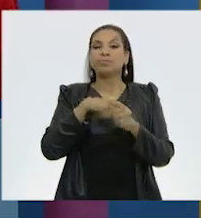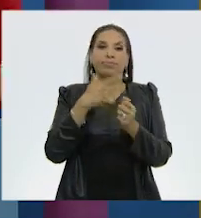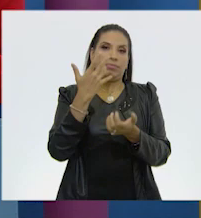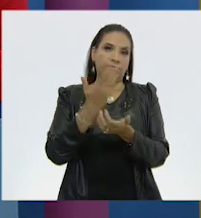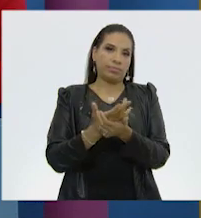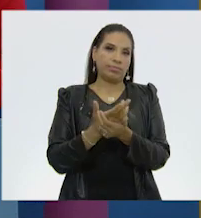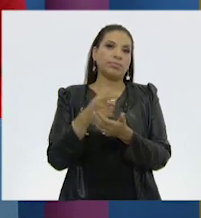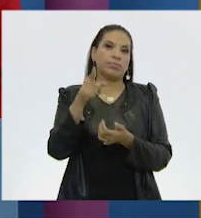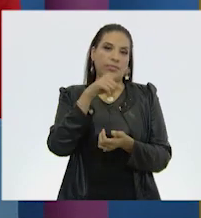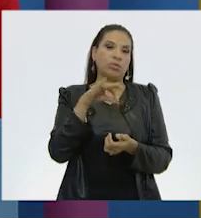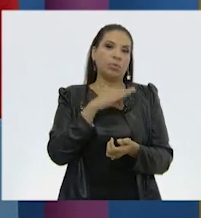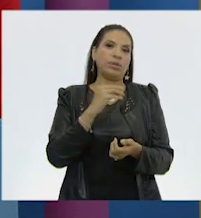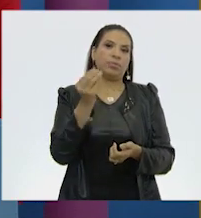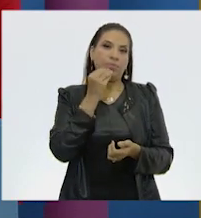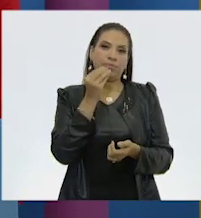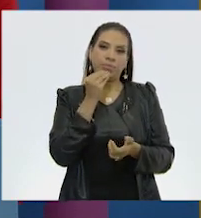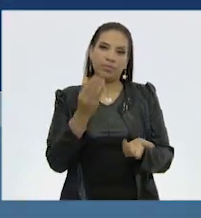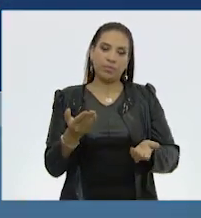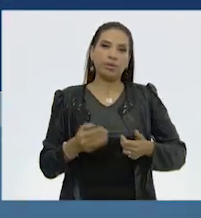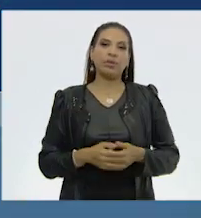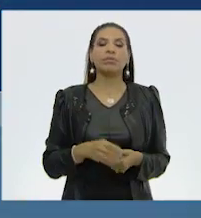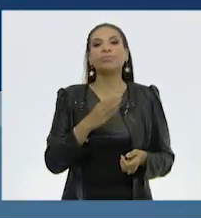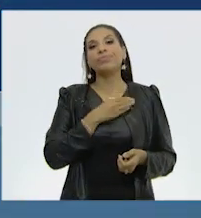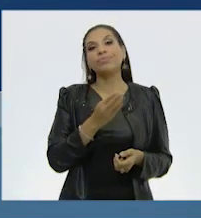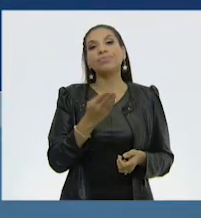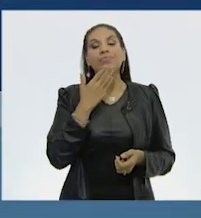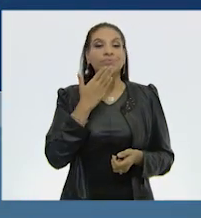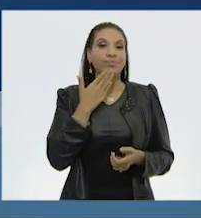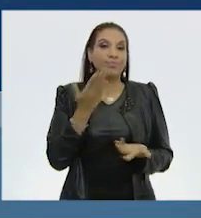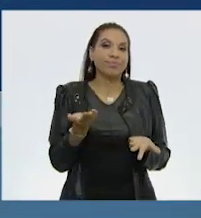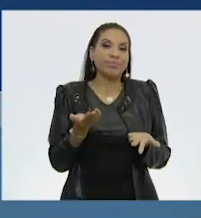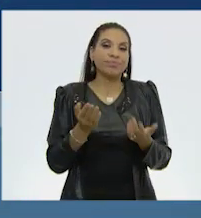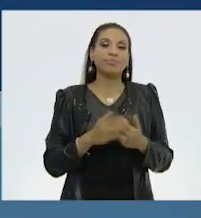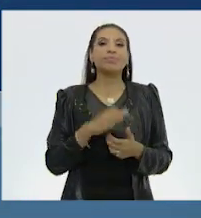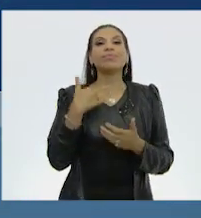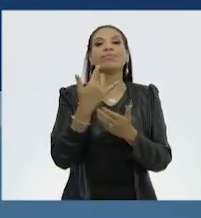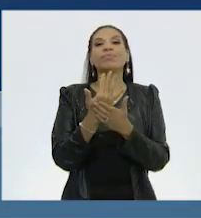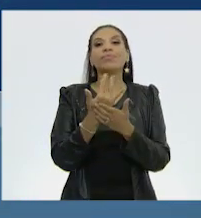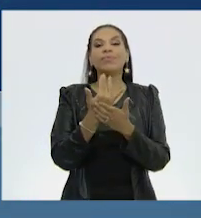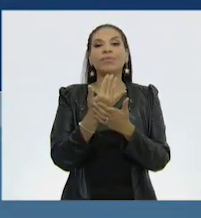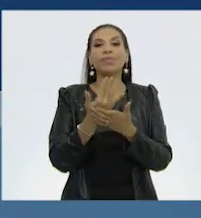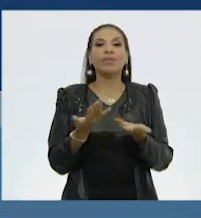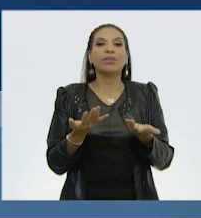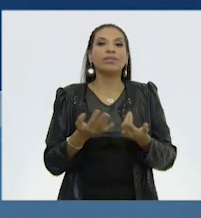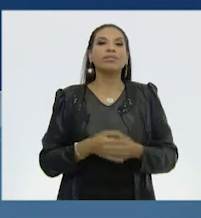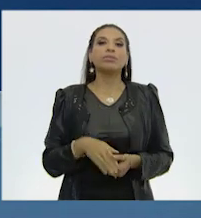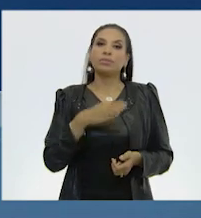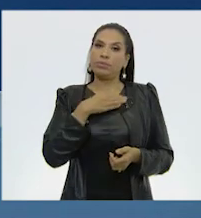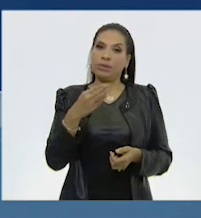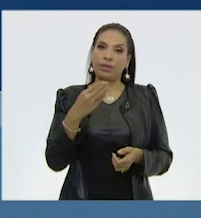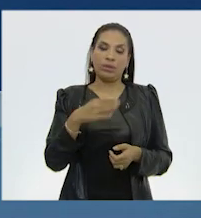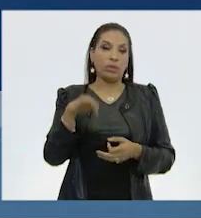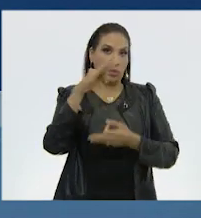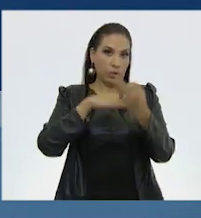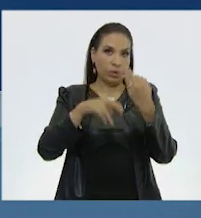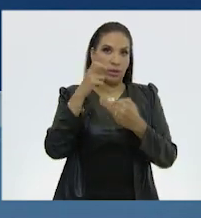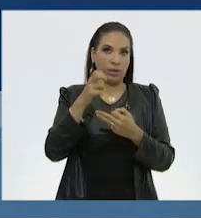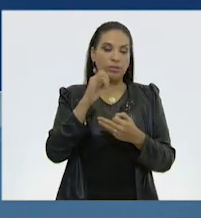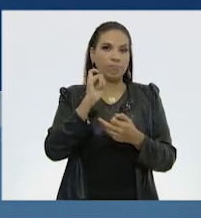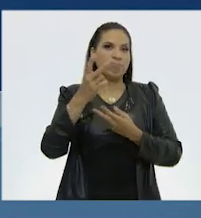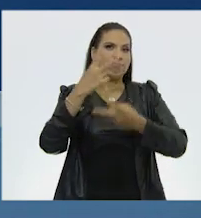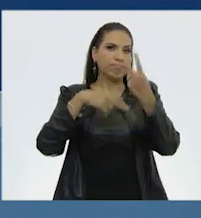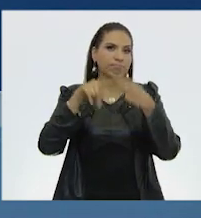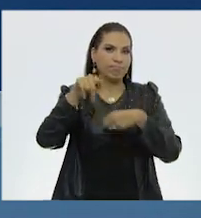descanso para que te lo puedas comer. Bueno, está bien, esperaré. Bueno, pero todo eso sí